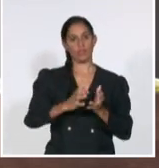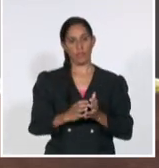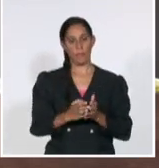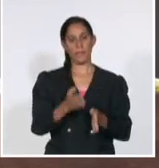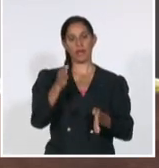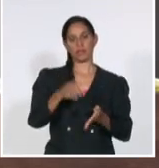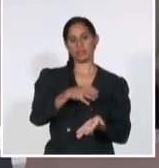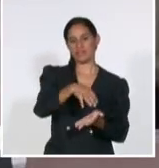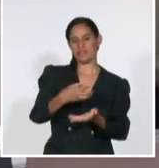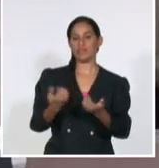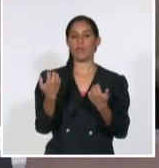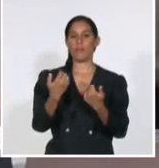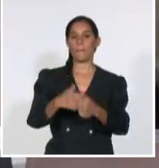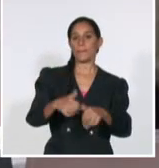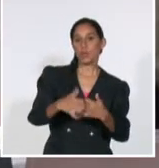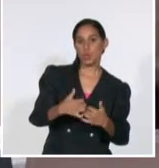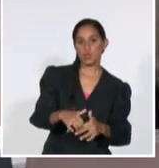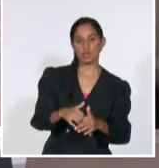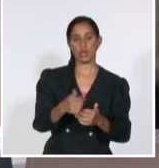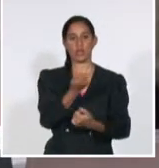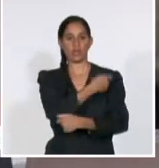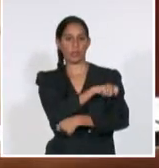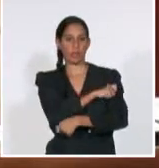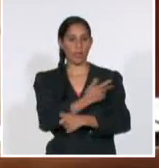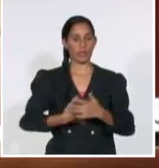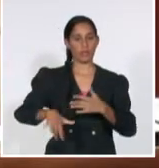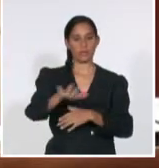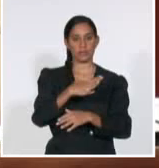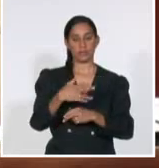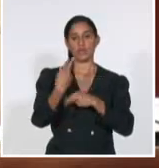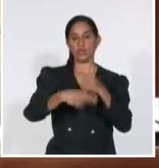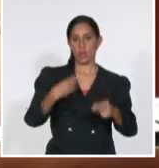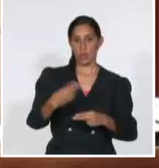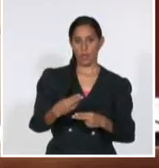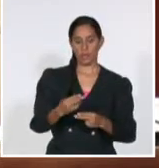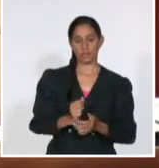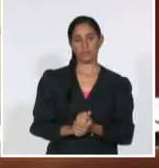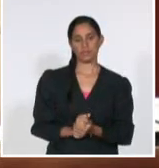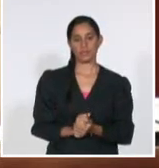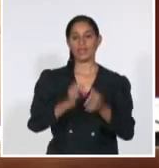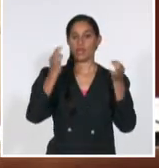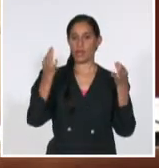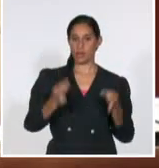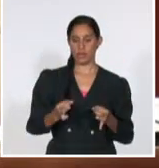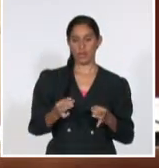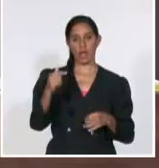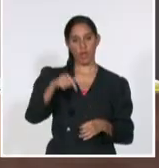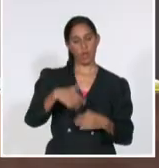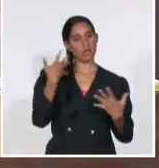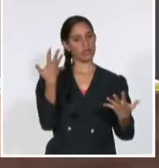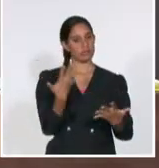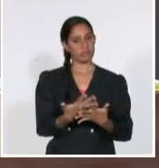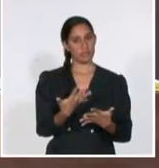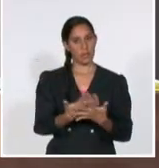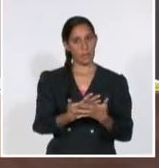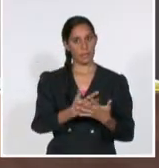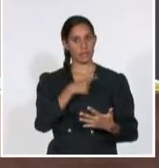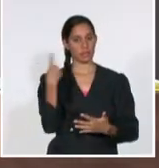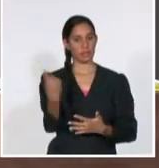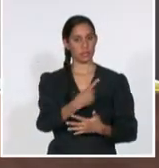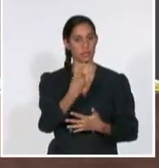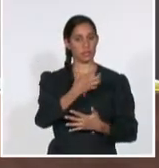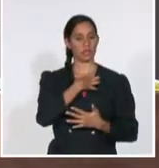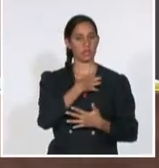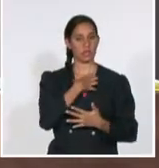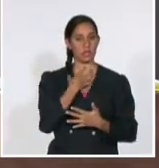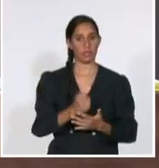que están en manos del pueblo, en manos del Estado. Es verdad que tenemos empresas hoy atrapadas